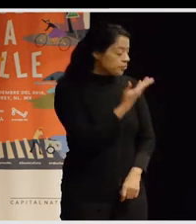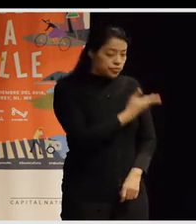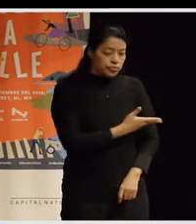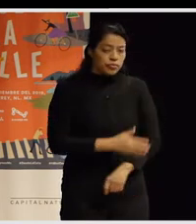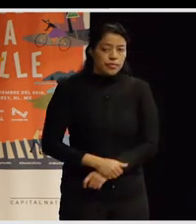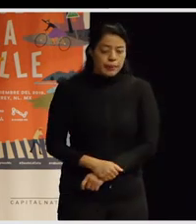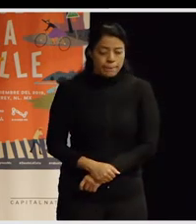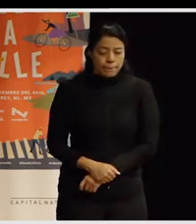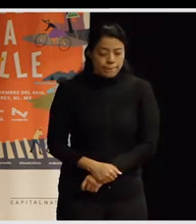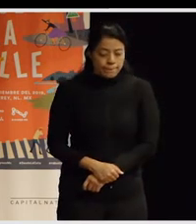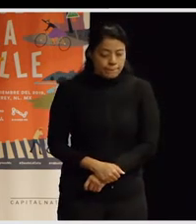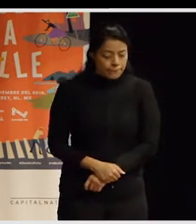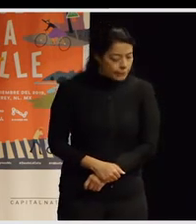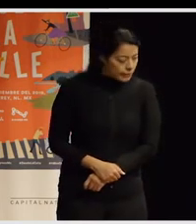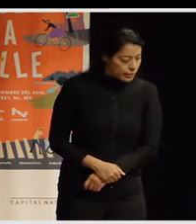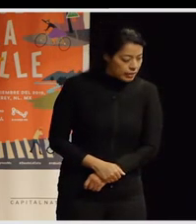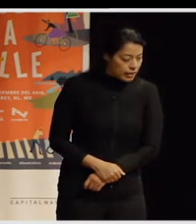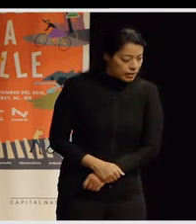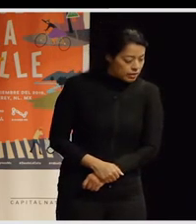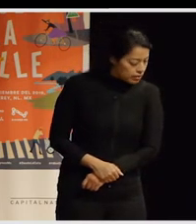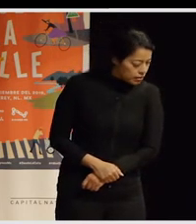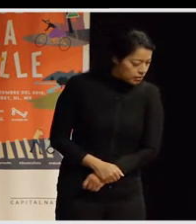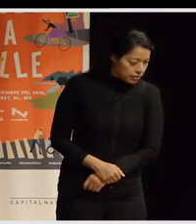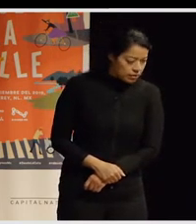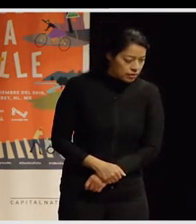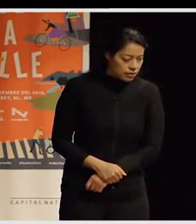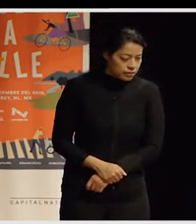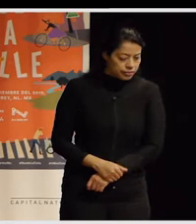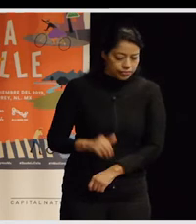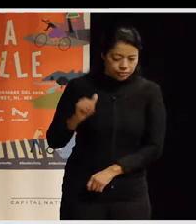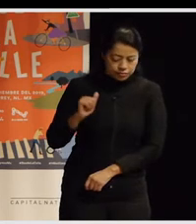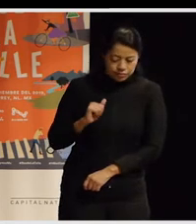cosas, sobre todo ponía agresiones, pero también el de Alhau era